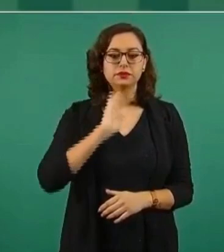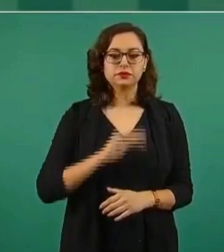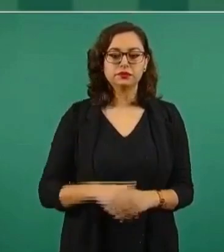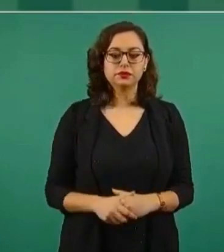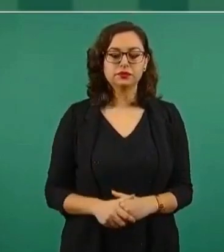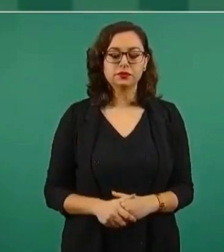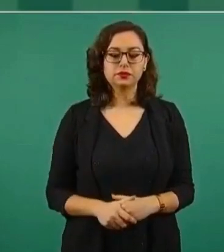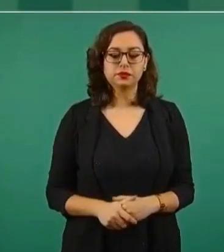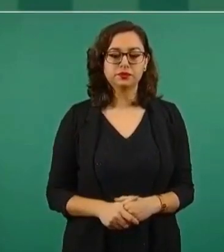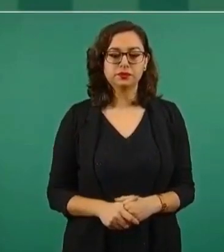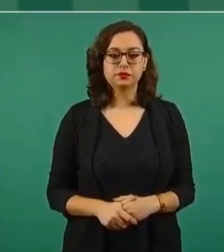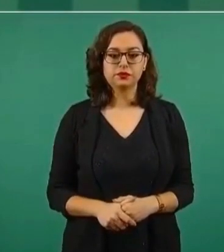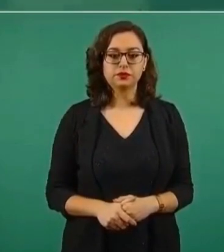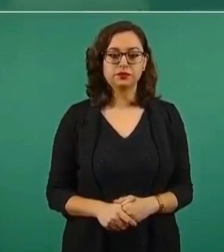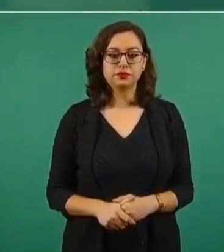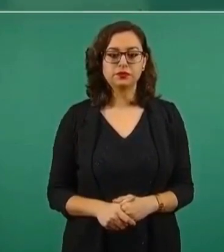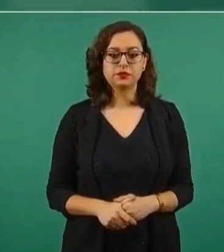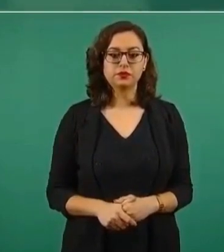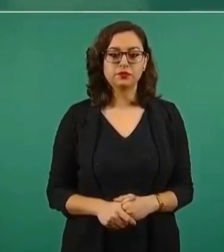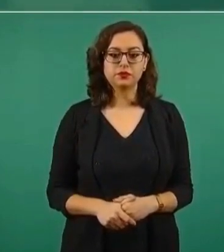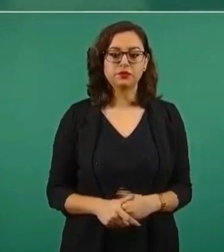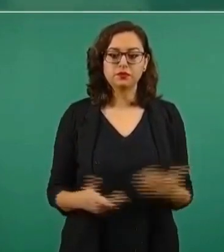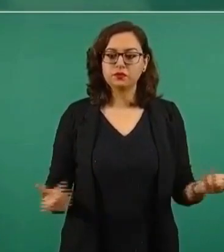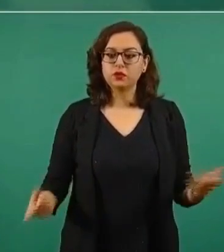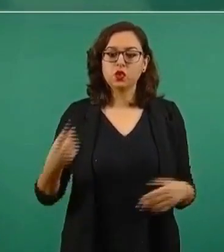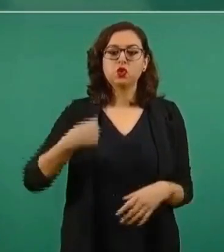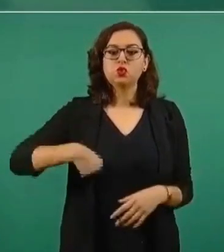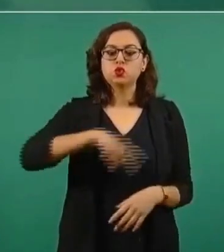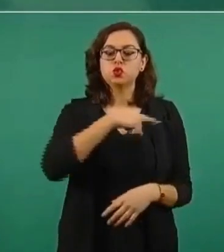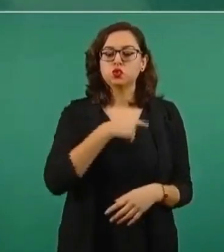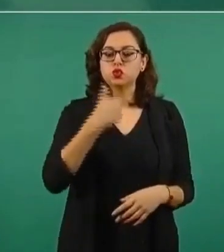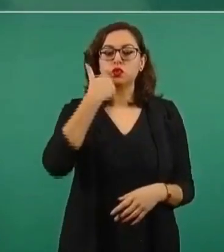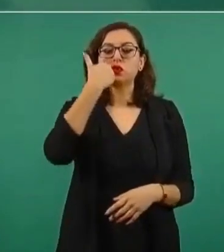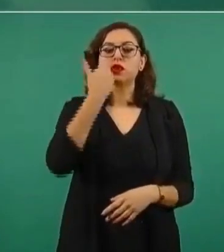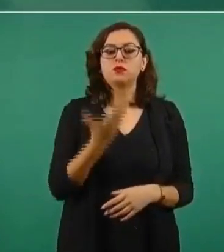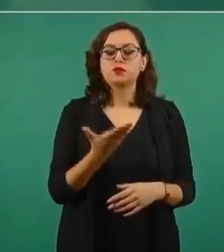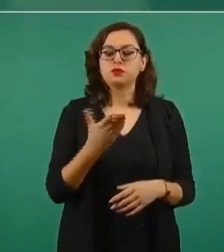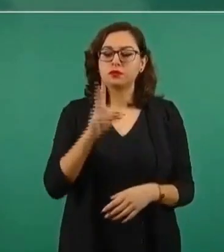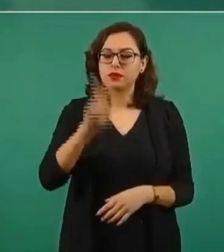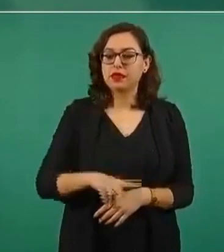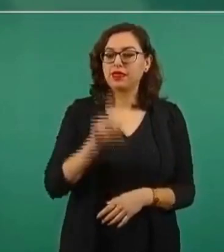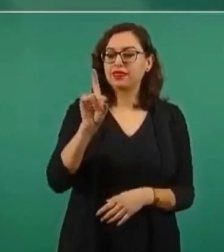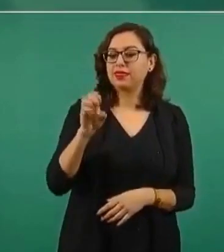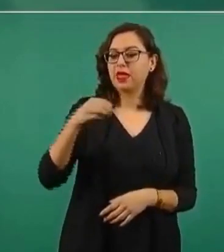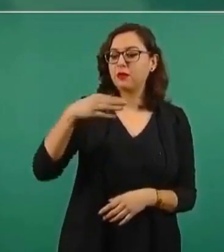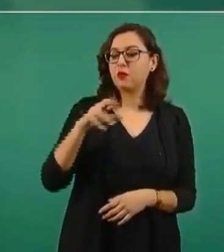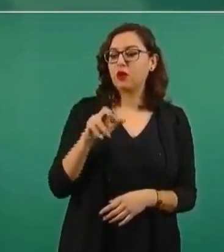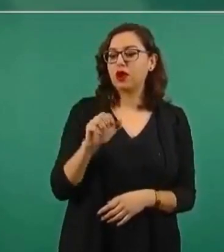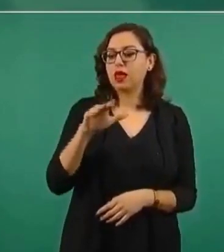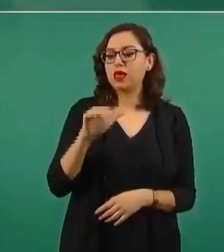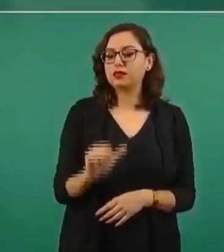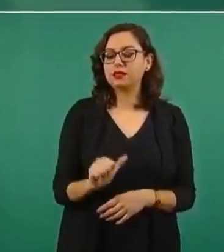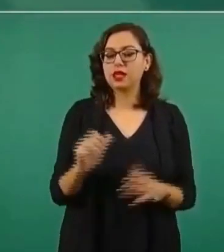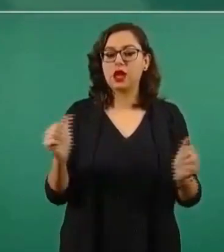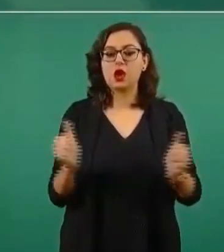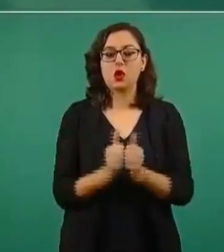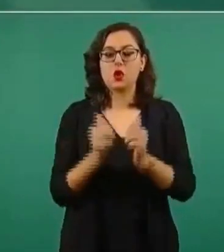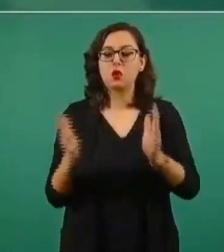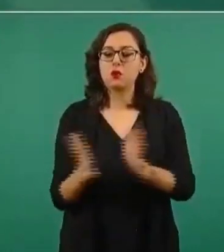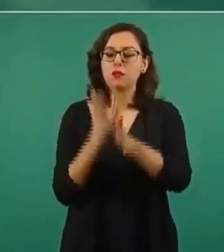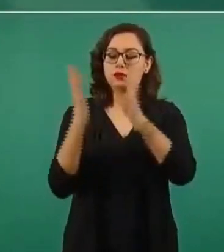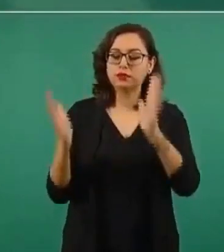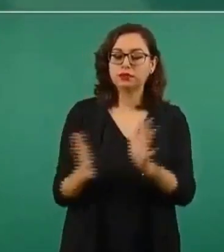Nosotros estamos por la democracia participativa, pero hay que esperarnos a que